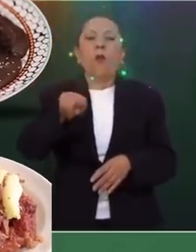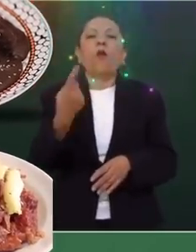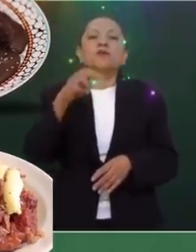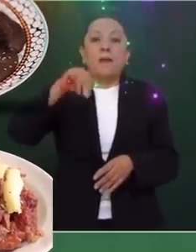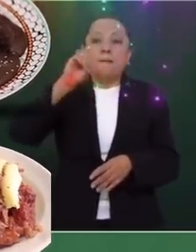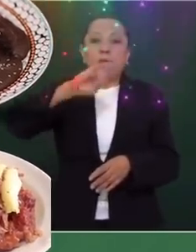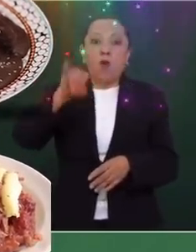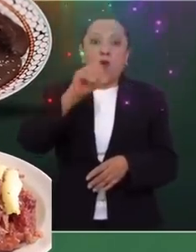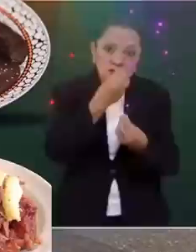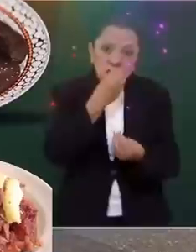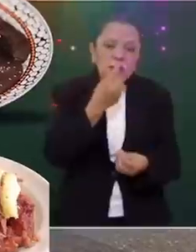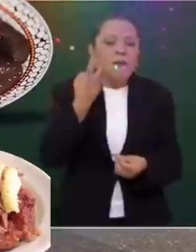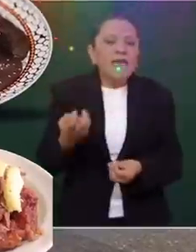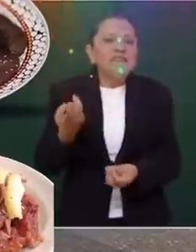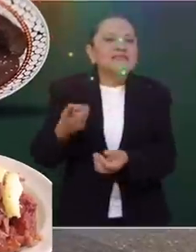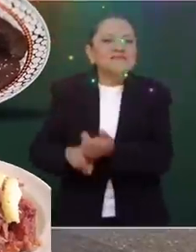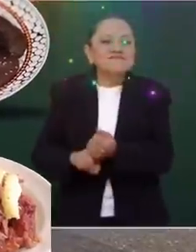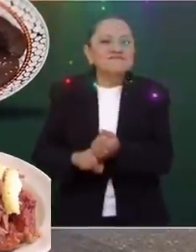pero la nativa.